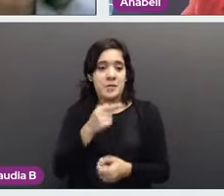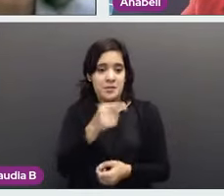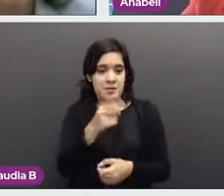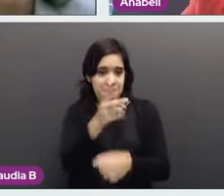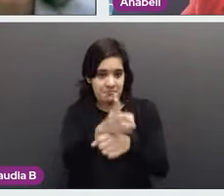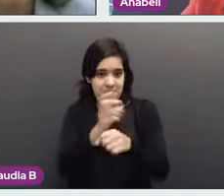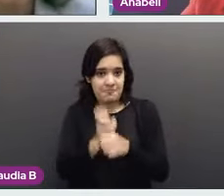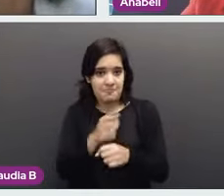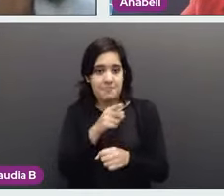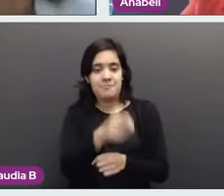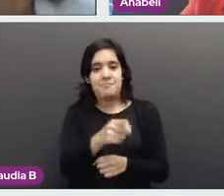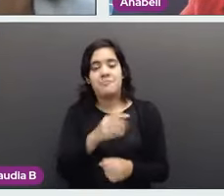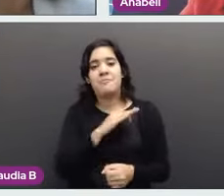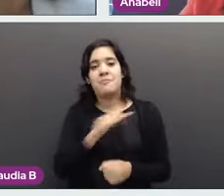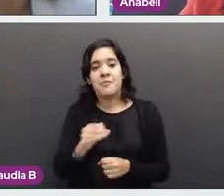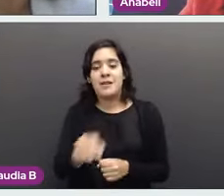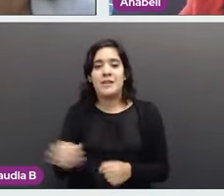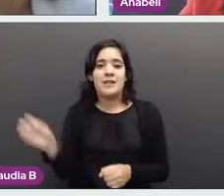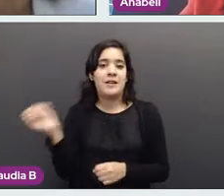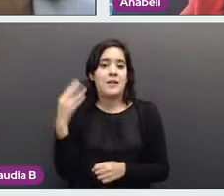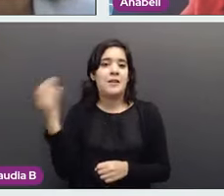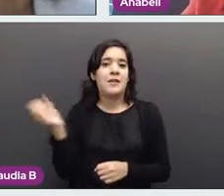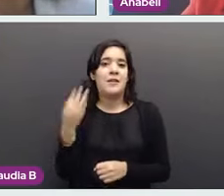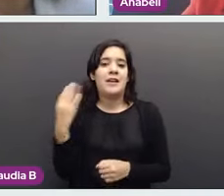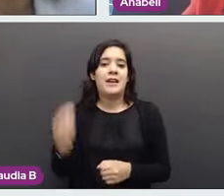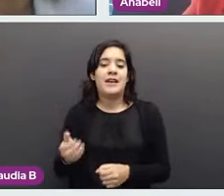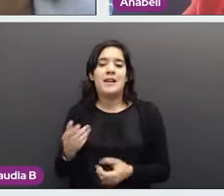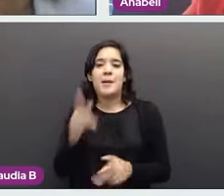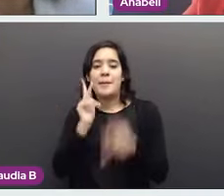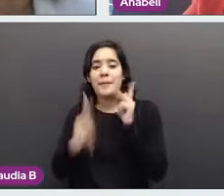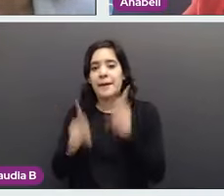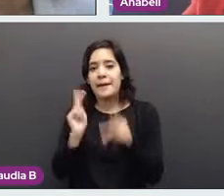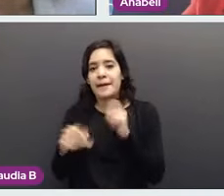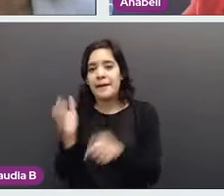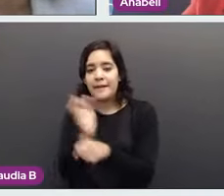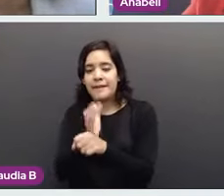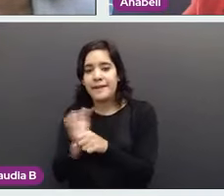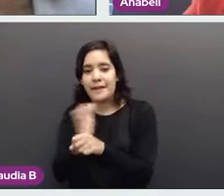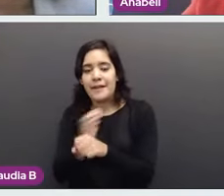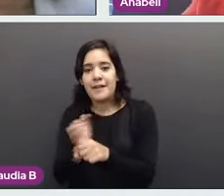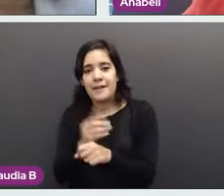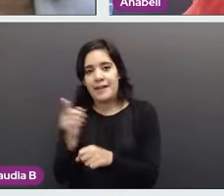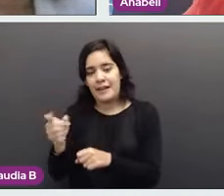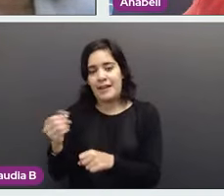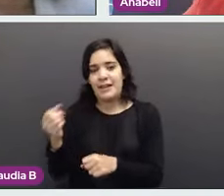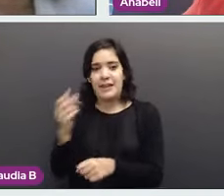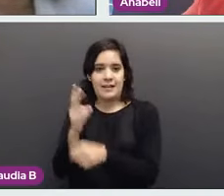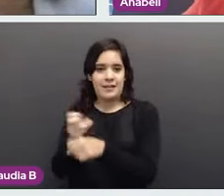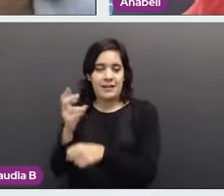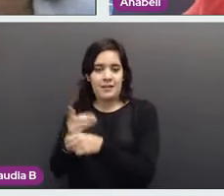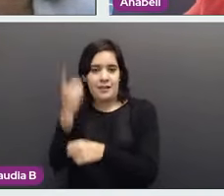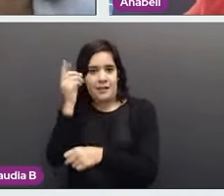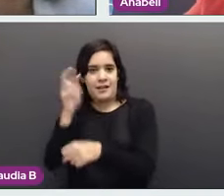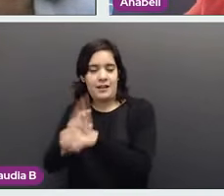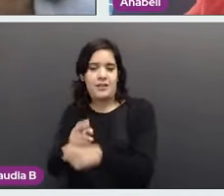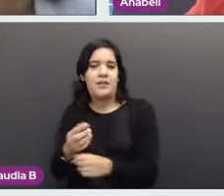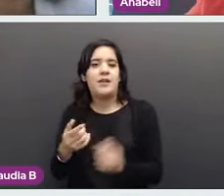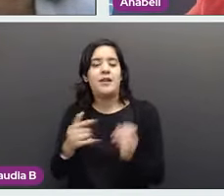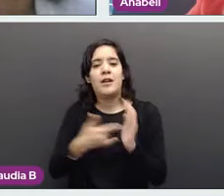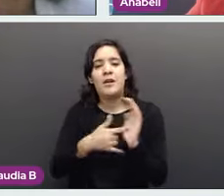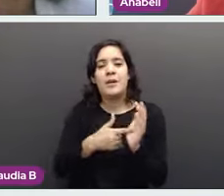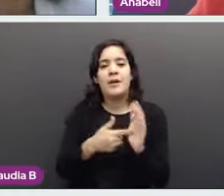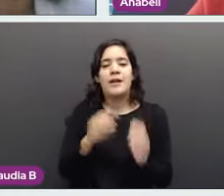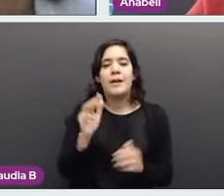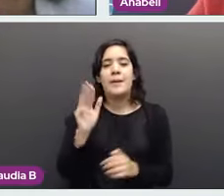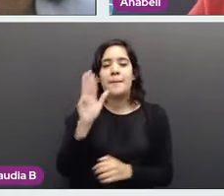en las charlas de café conducido por la maestra Norma Flores, subdirectora de este instituto, que generalmente son los miércoles. Lo digo así con